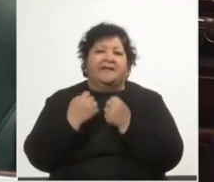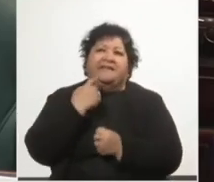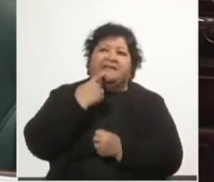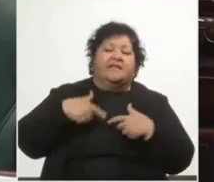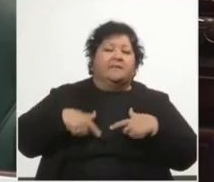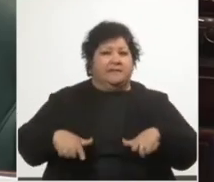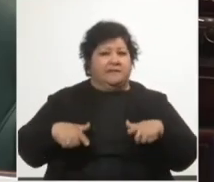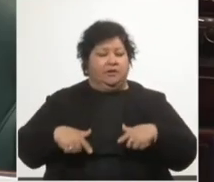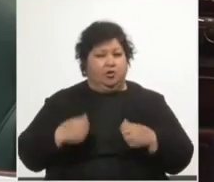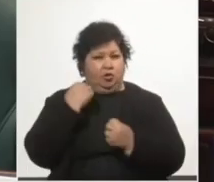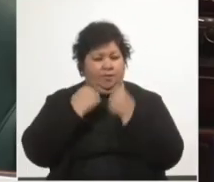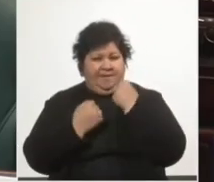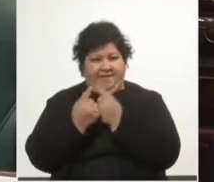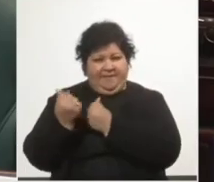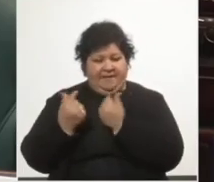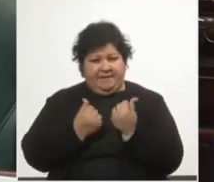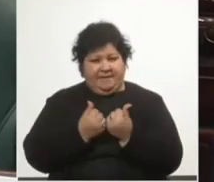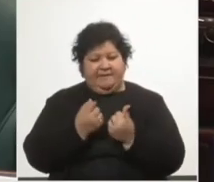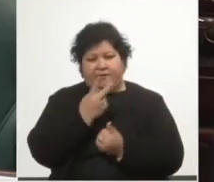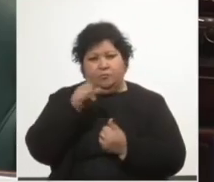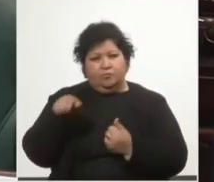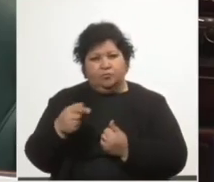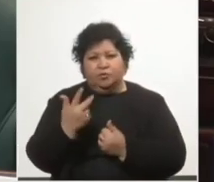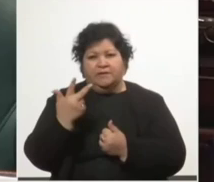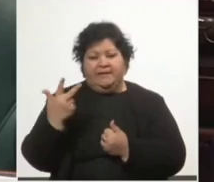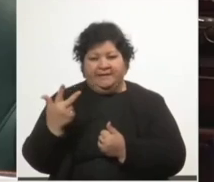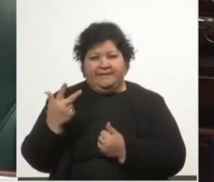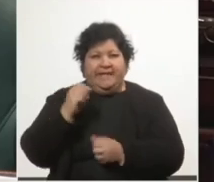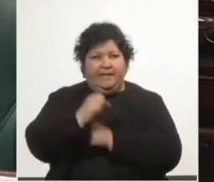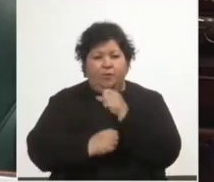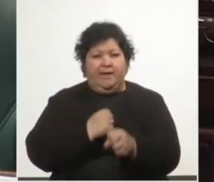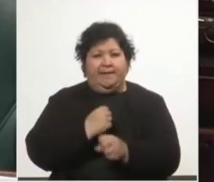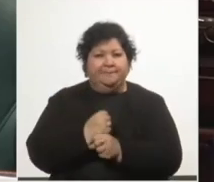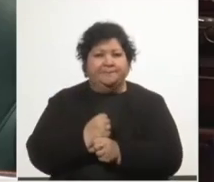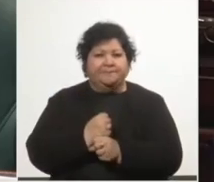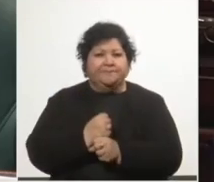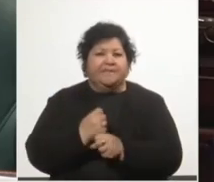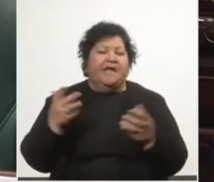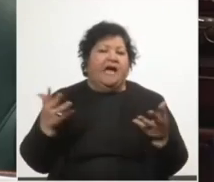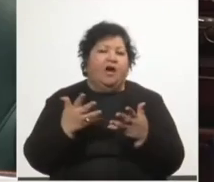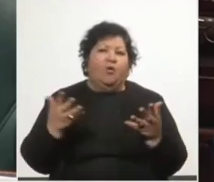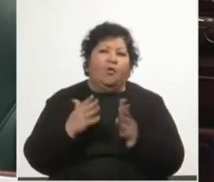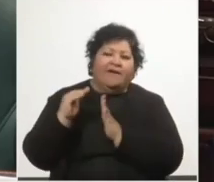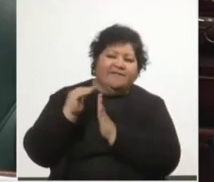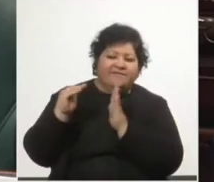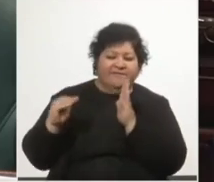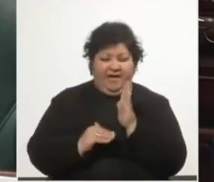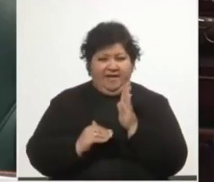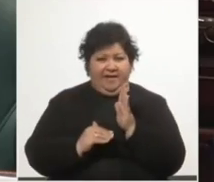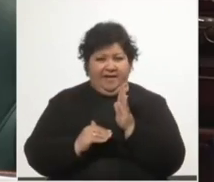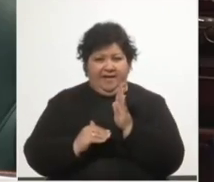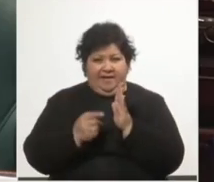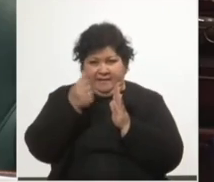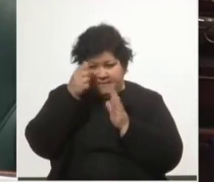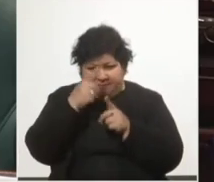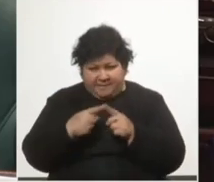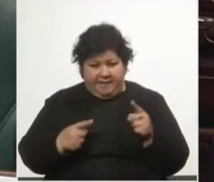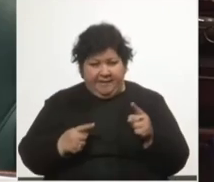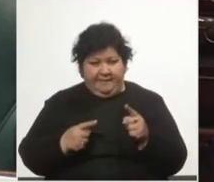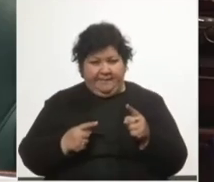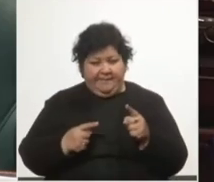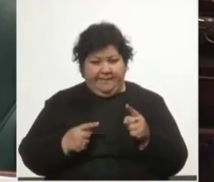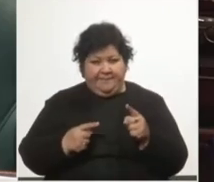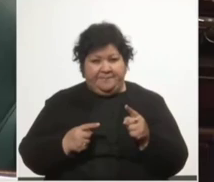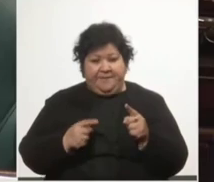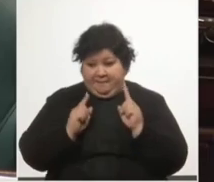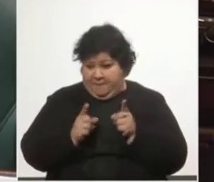Finanzas, de 2,3% anual. Ahora se justifica la baja en la previsión de crecimiento a casi la mitad. Este